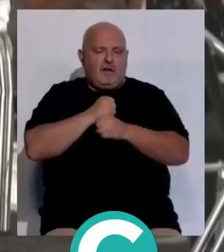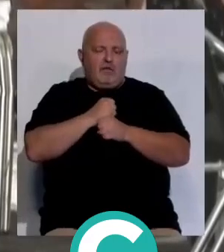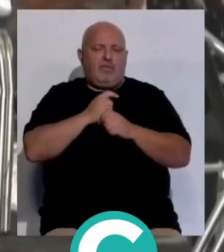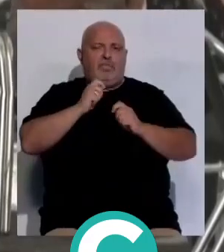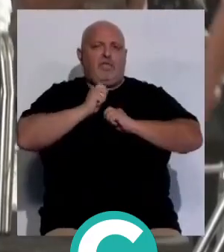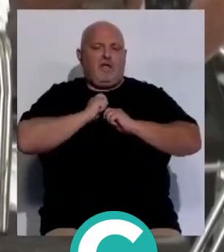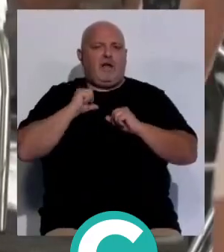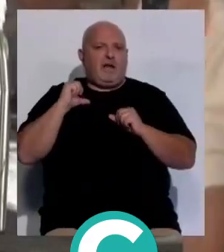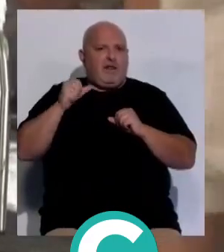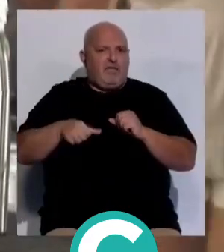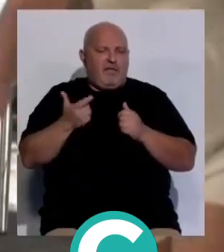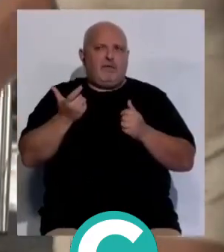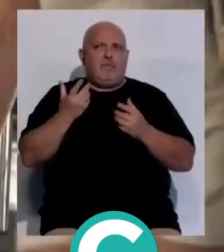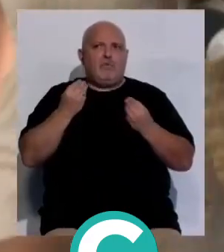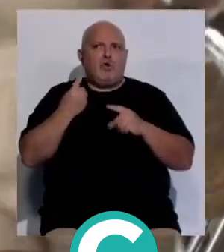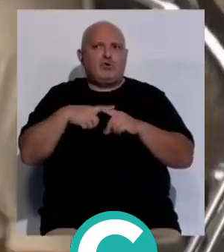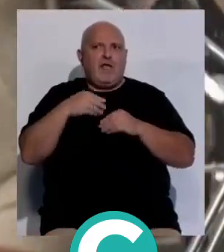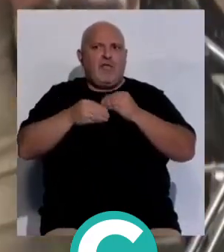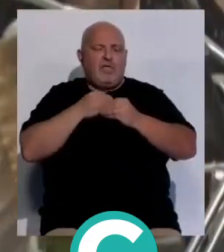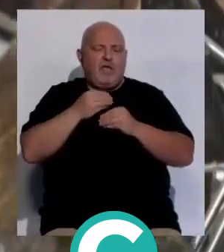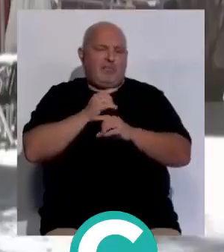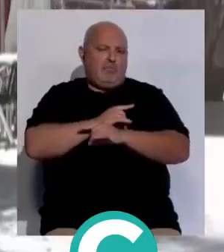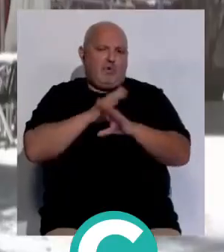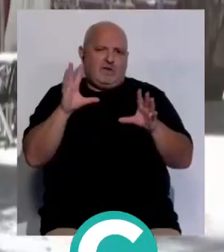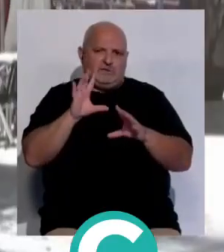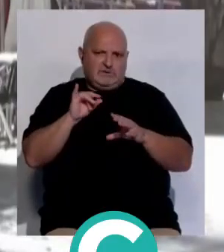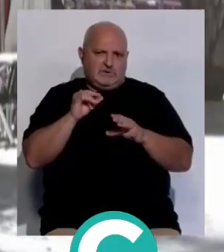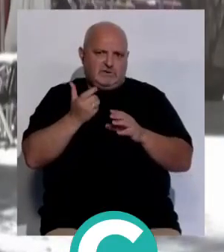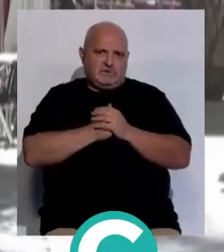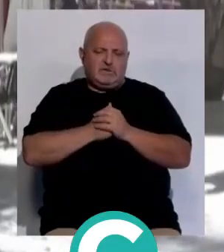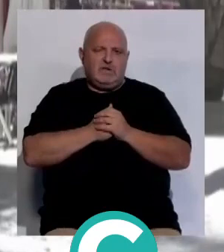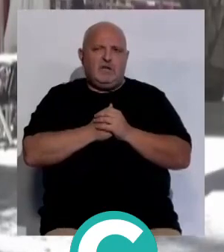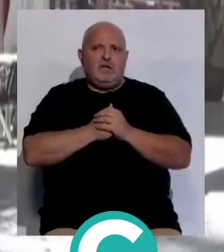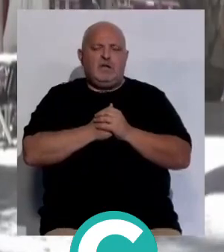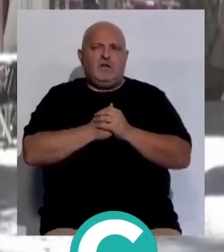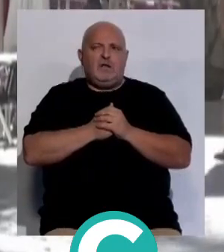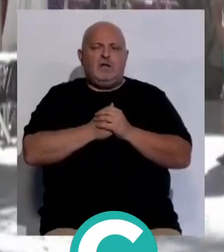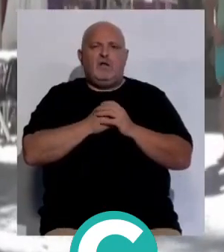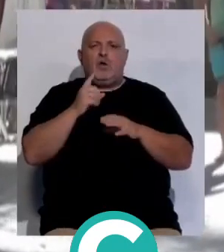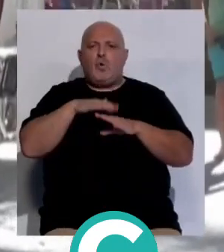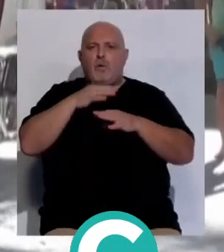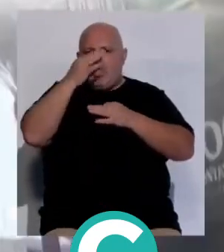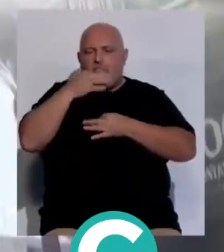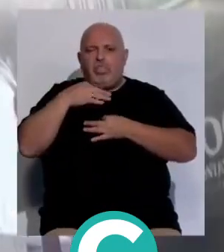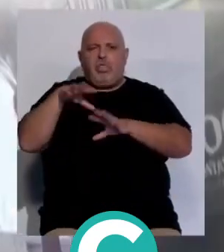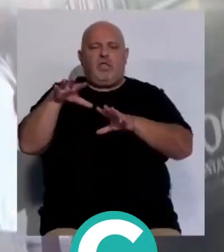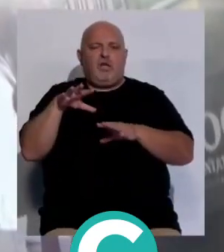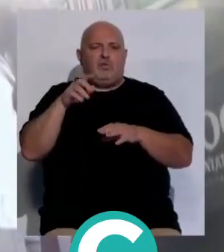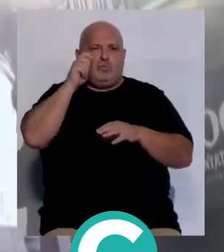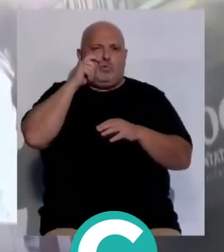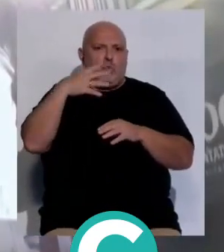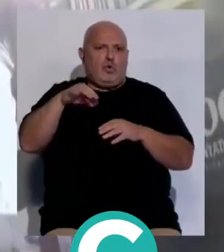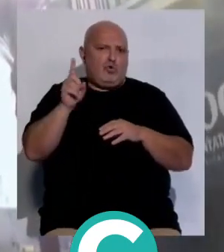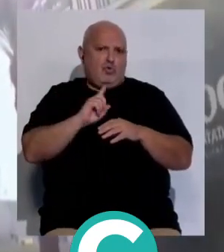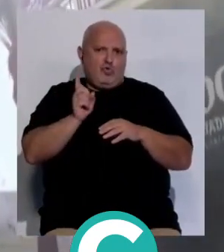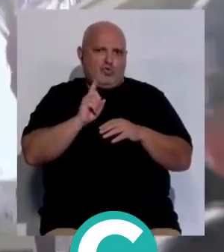genera riqueza, que tenemos mucho que hacer, por supuesto, pero tenemos que no culpabilizar solo al turismo, que